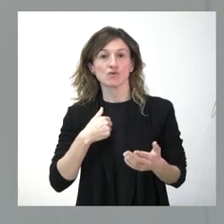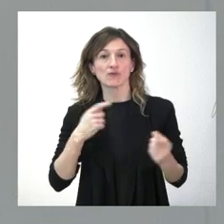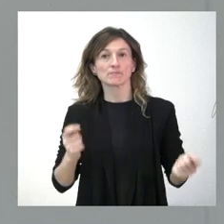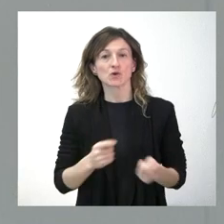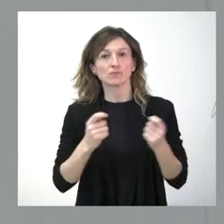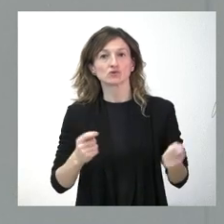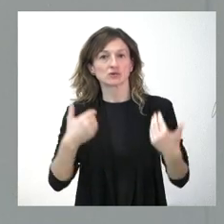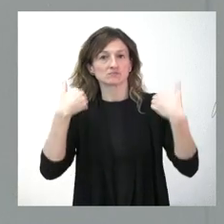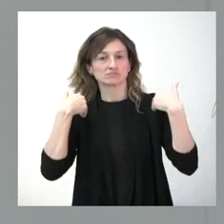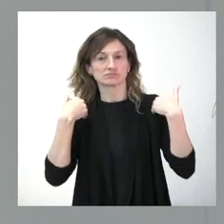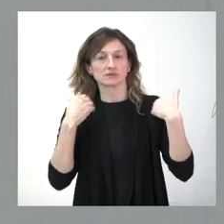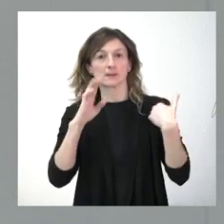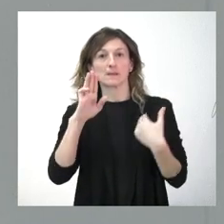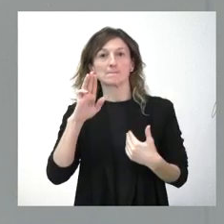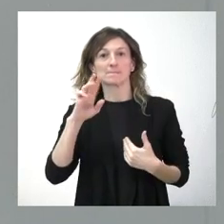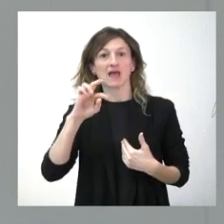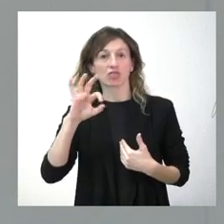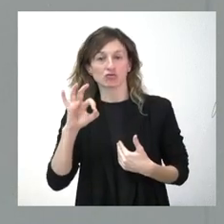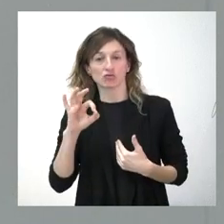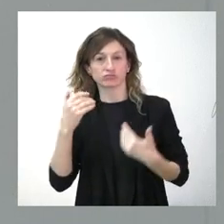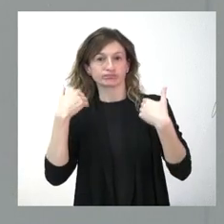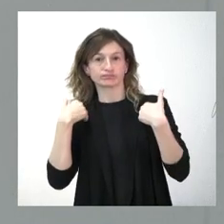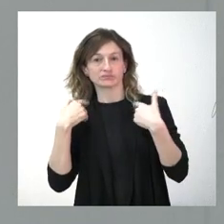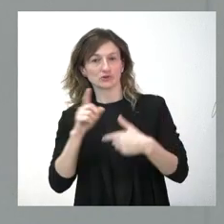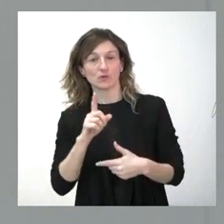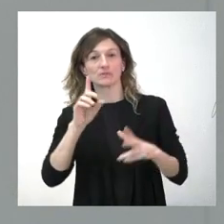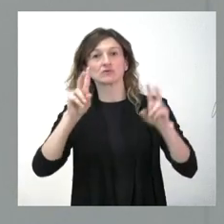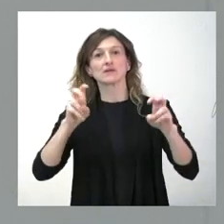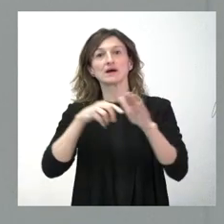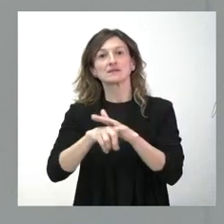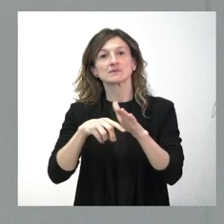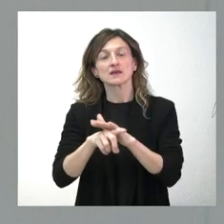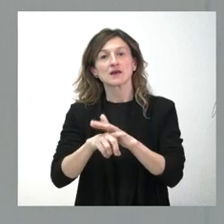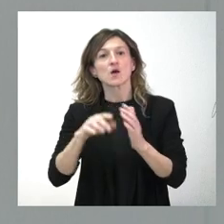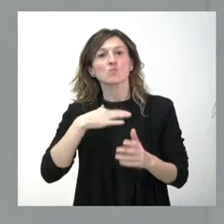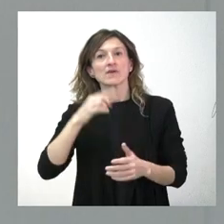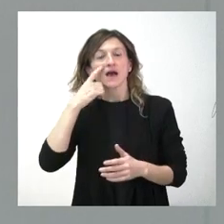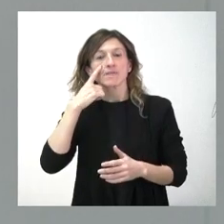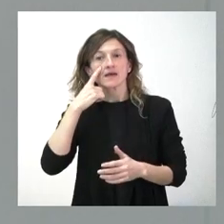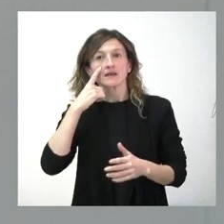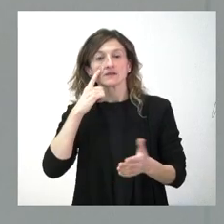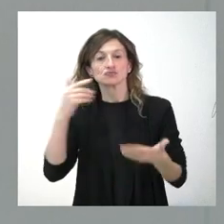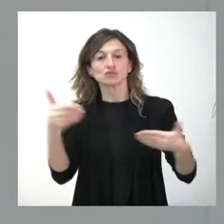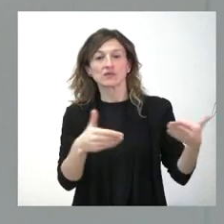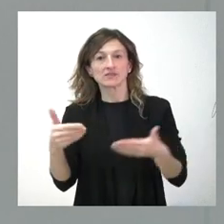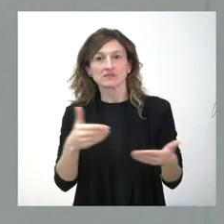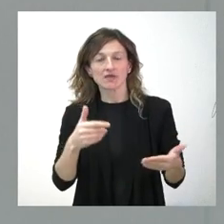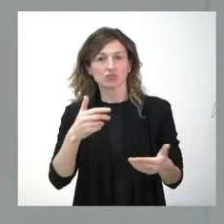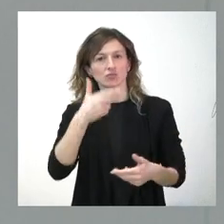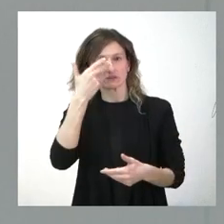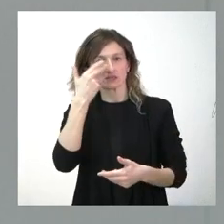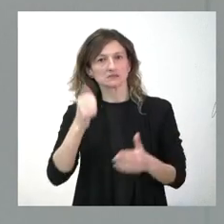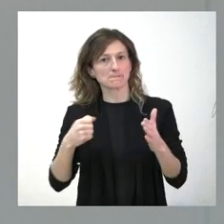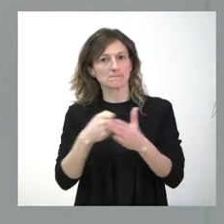señala en Prado del Hoyo pero sí que los trámites administrativos que pudieran finalmente llegar y ser solicitados van a tener el máximo interés